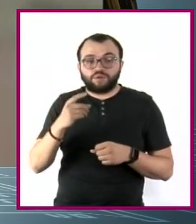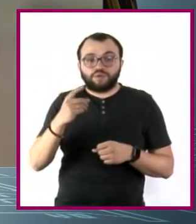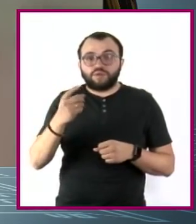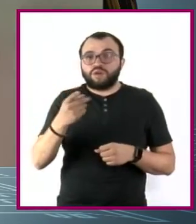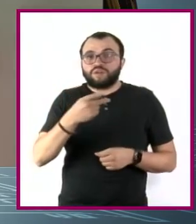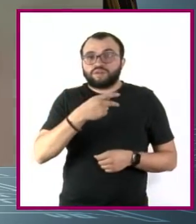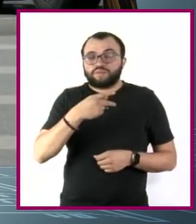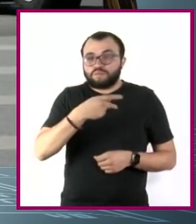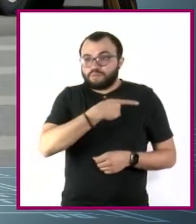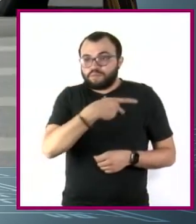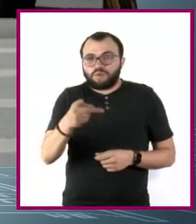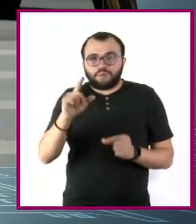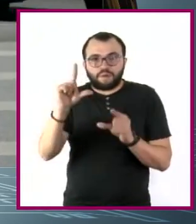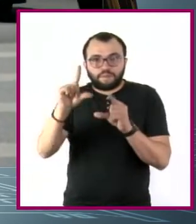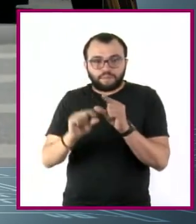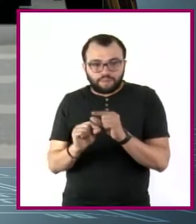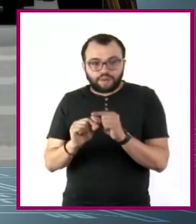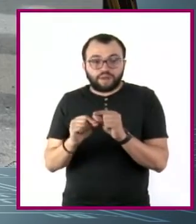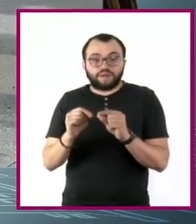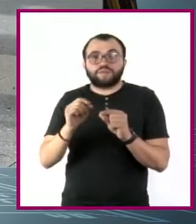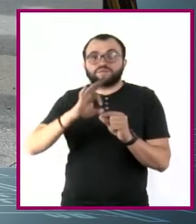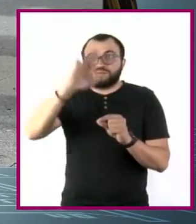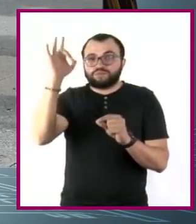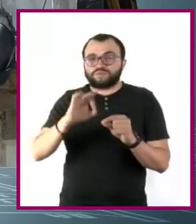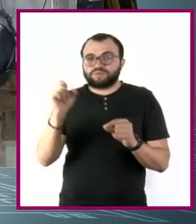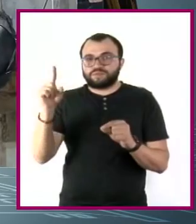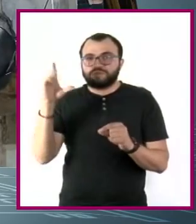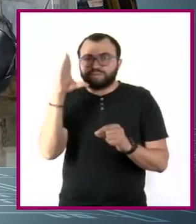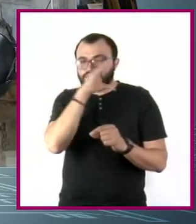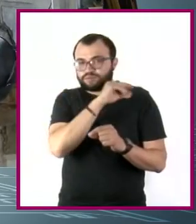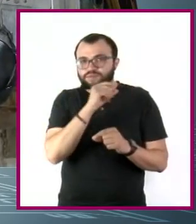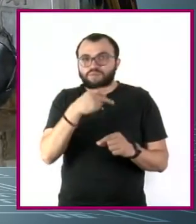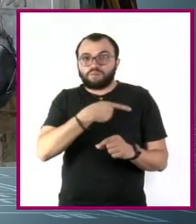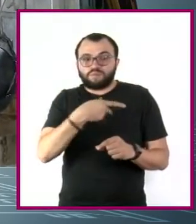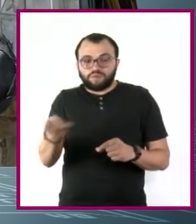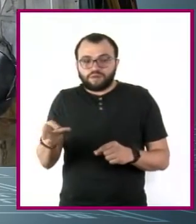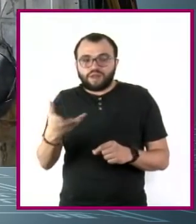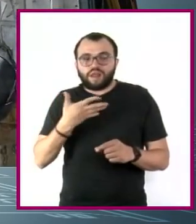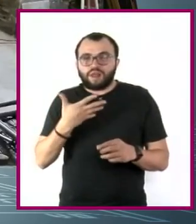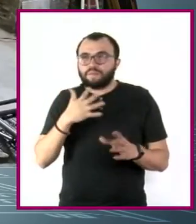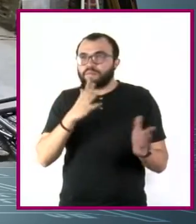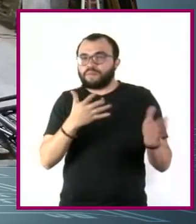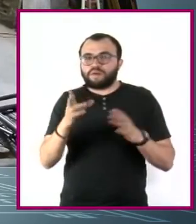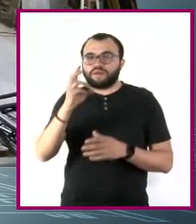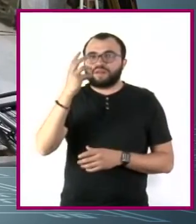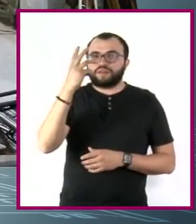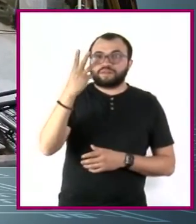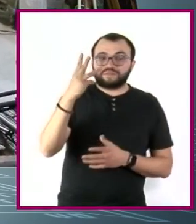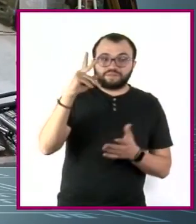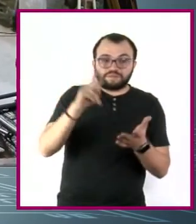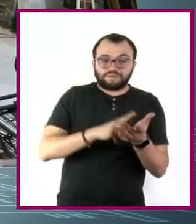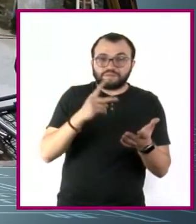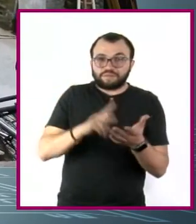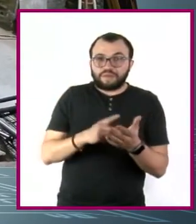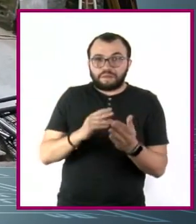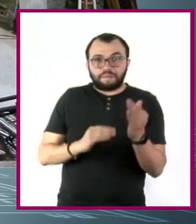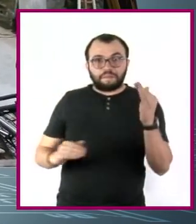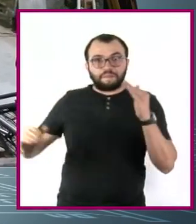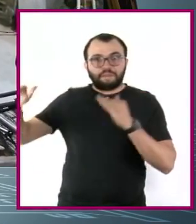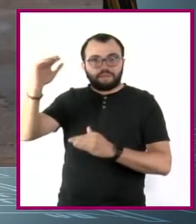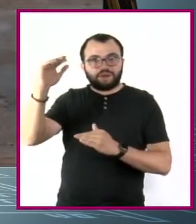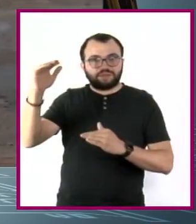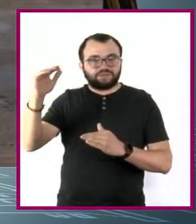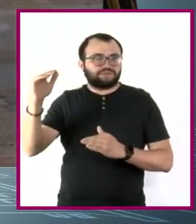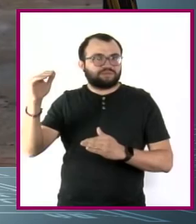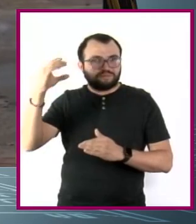pobreza de la región y en que el porcentaje de afrodescendientes en situación de pobreza era alrededor de tres veces superior al de quienes no lo son.